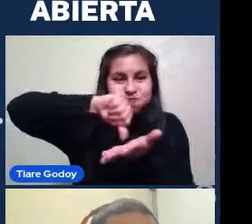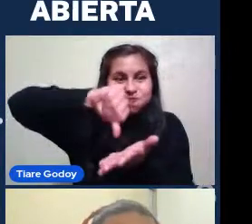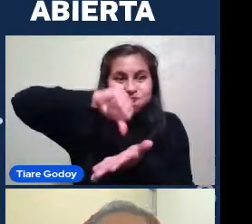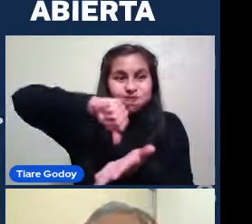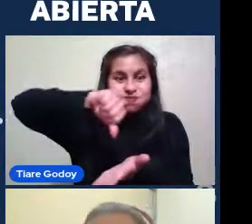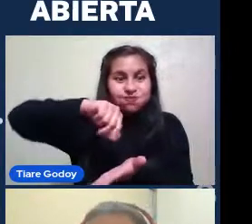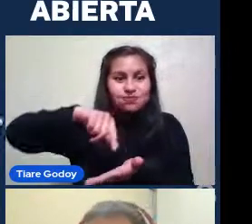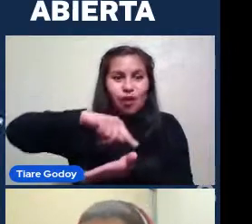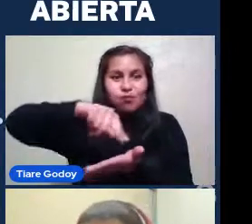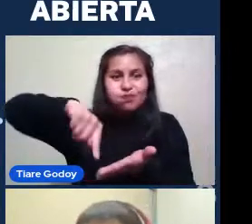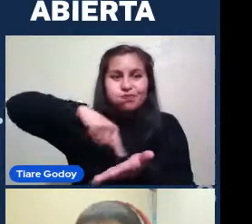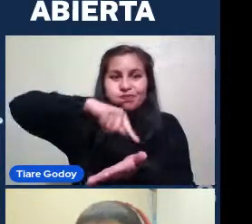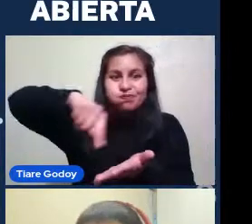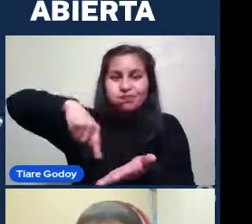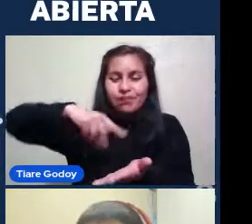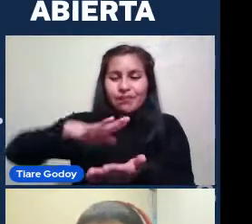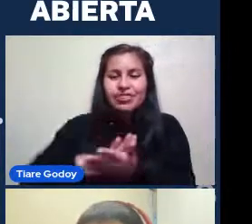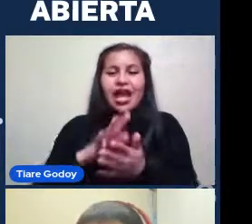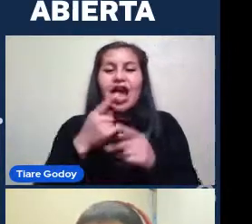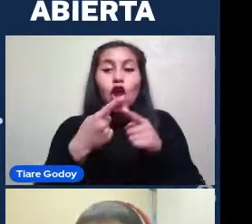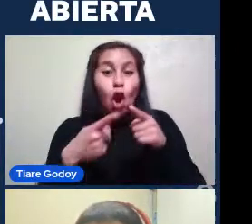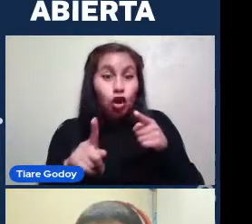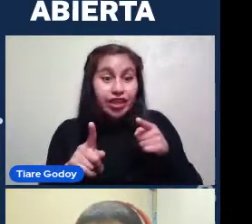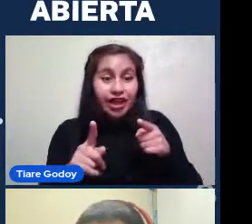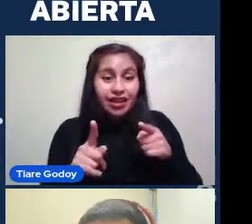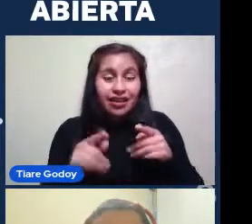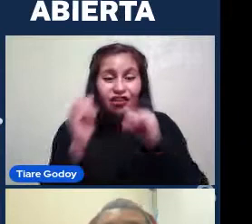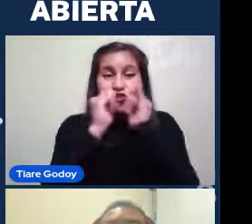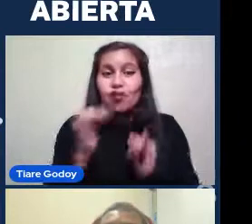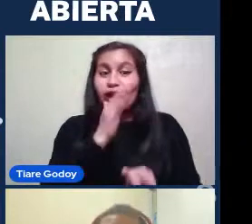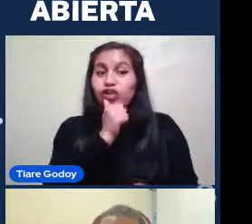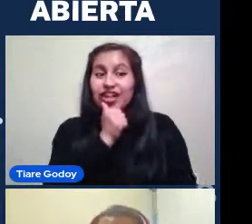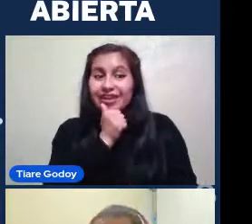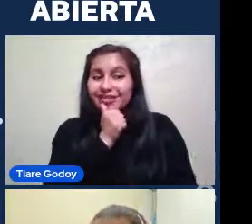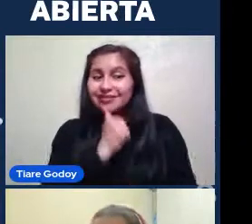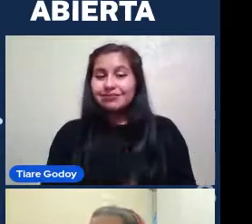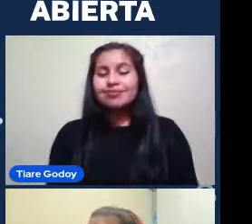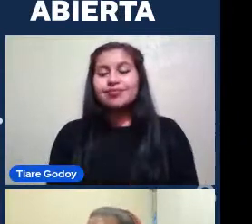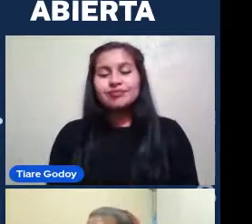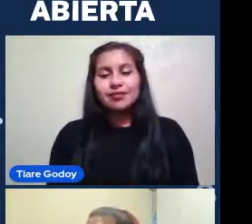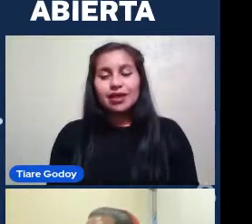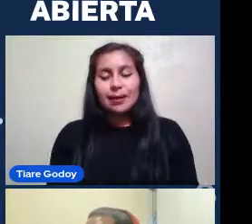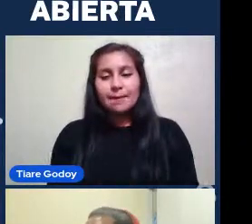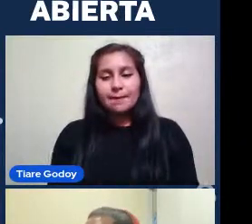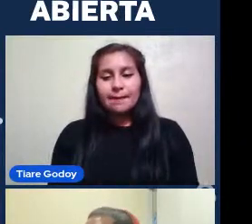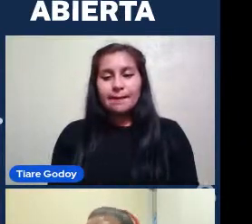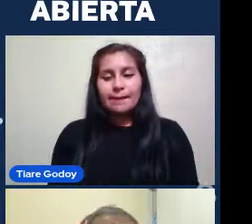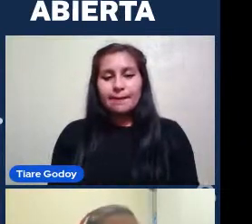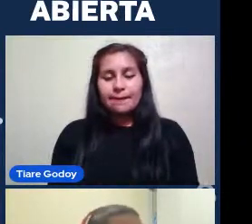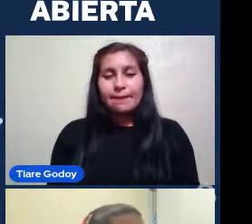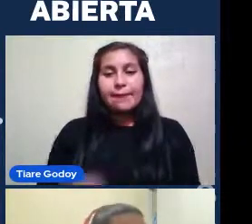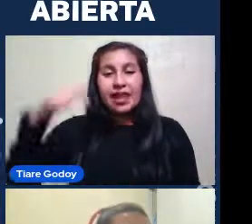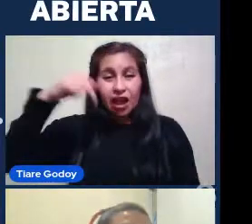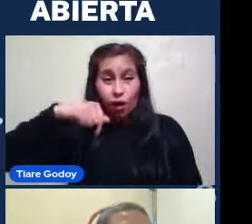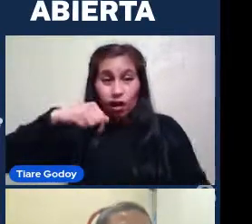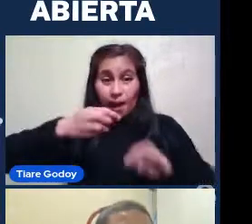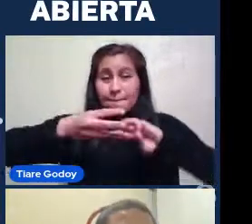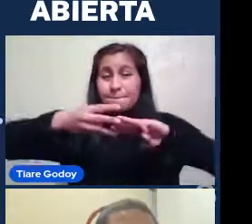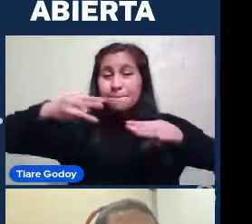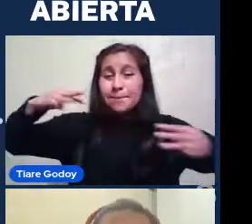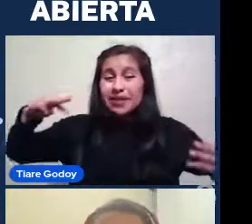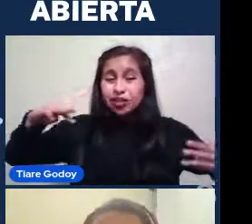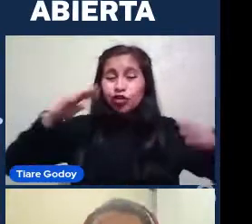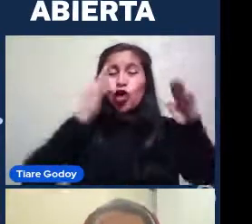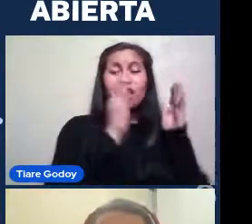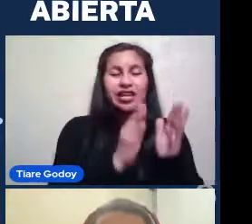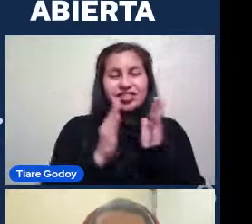eran Las sin Forma Ok Actualmente Usamos Métodos de Clasificación Un